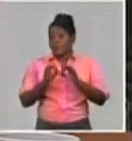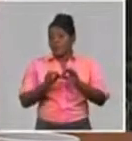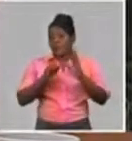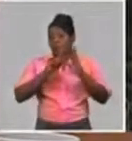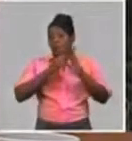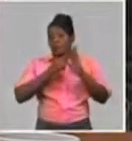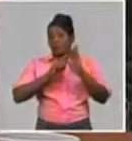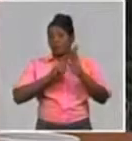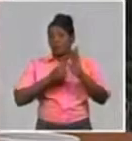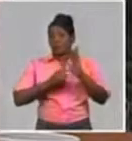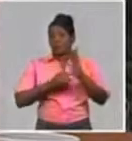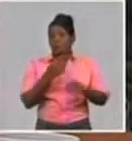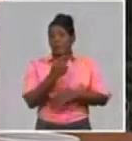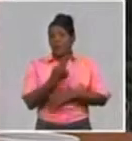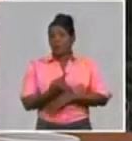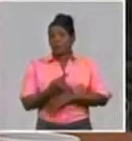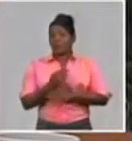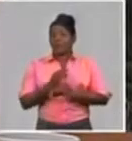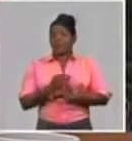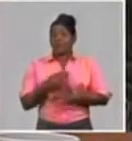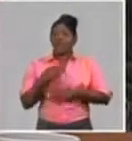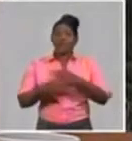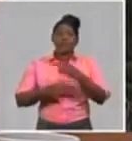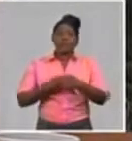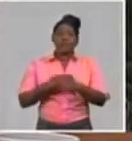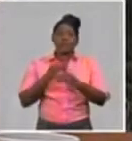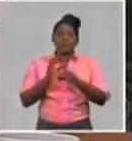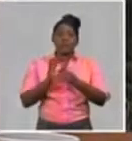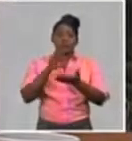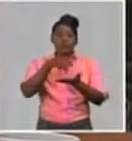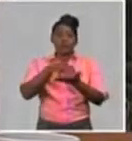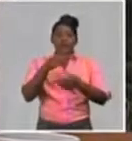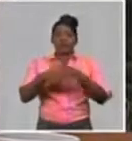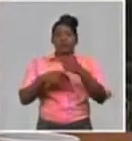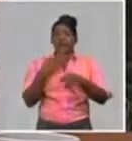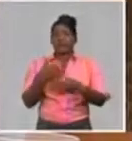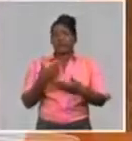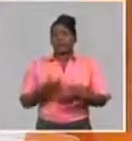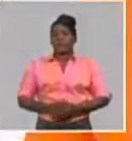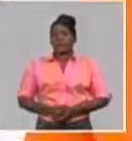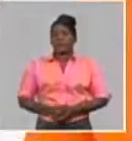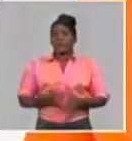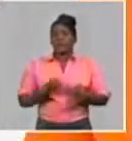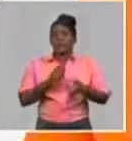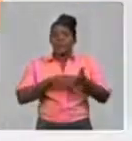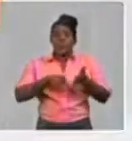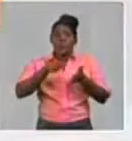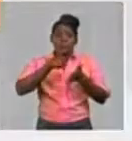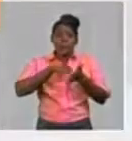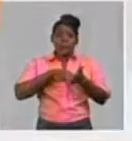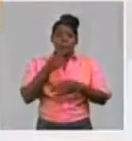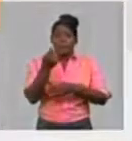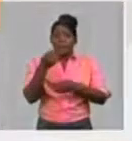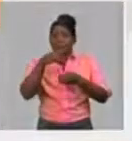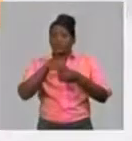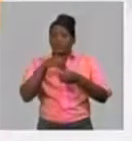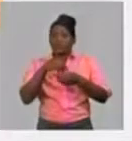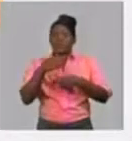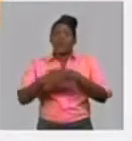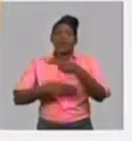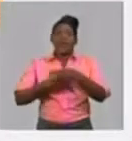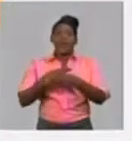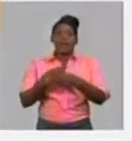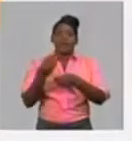las principales acciones desarrolladas por el Instituto fueron las siguientes. Ajustar el plan de la economía, las inversiones y el